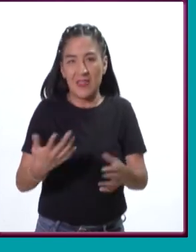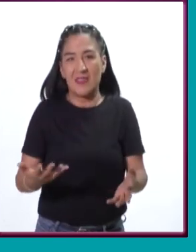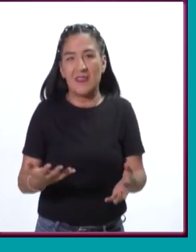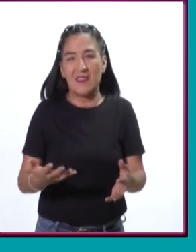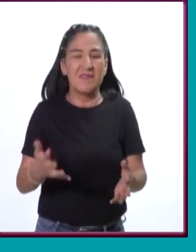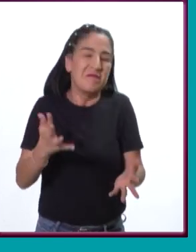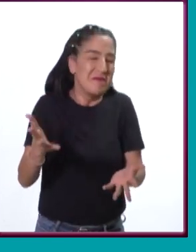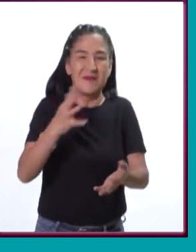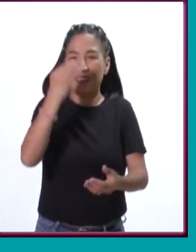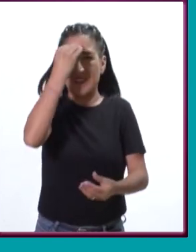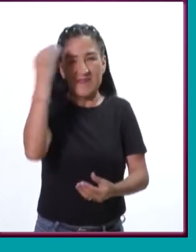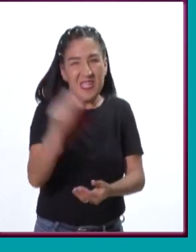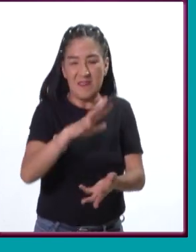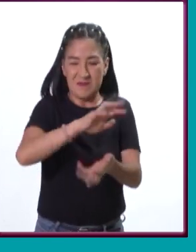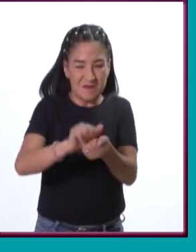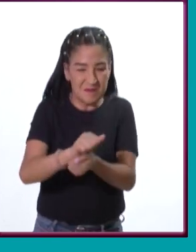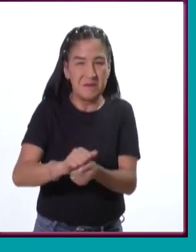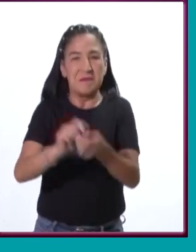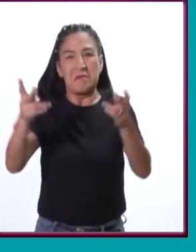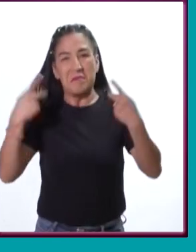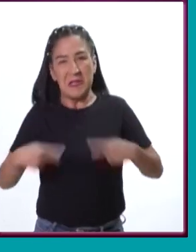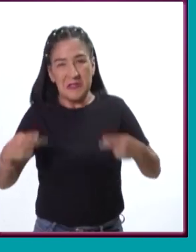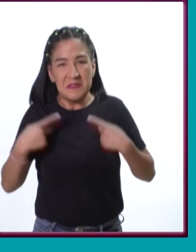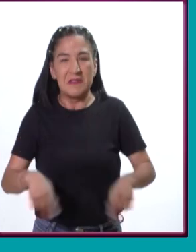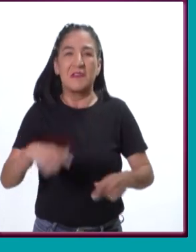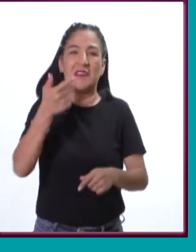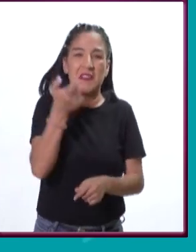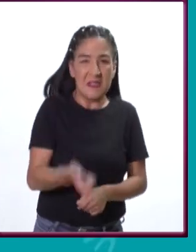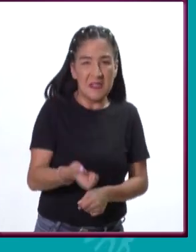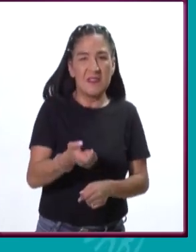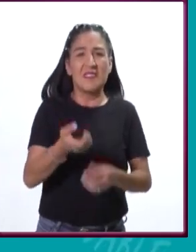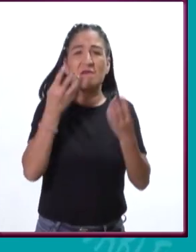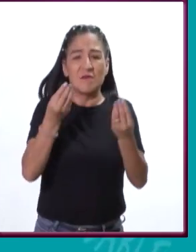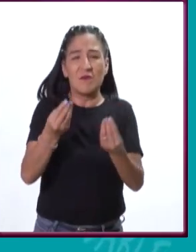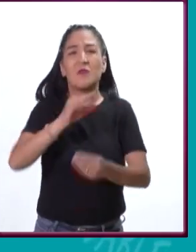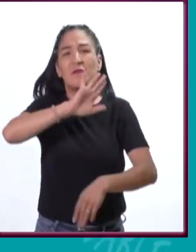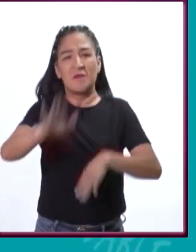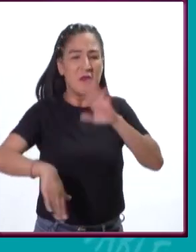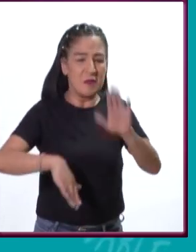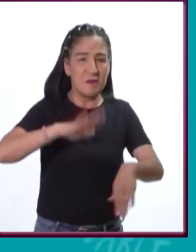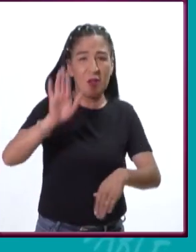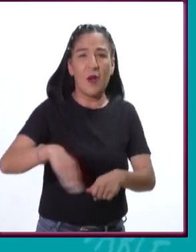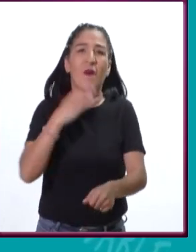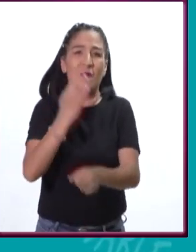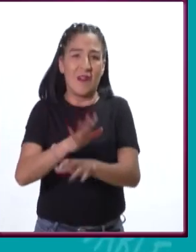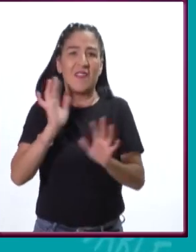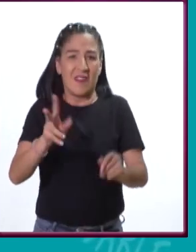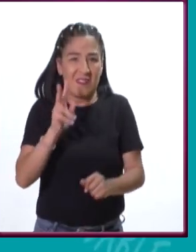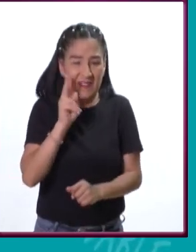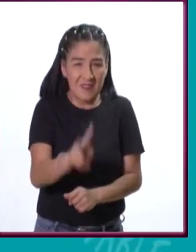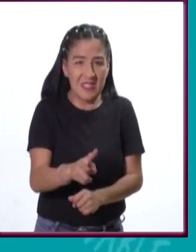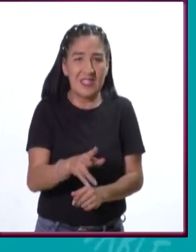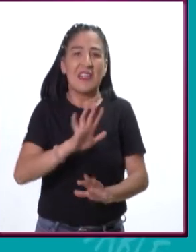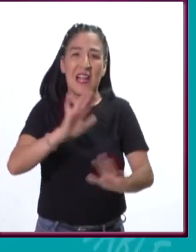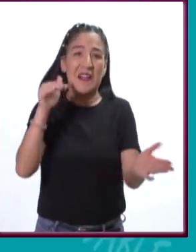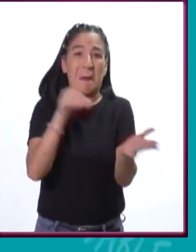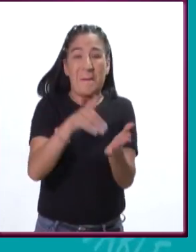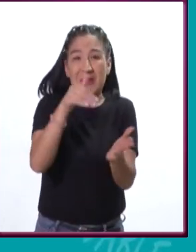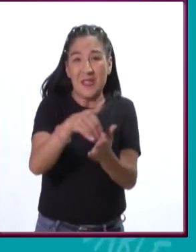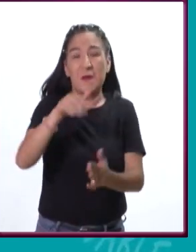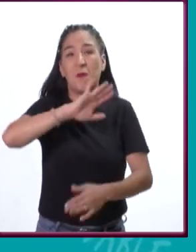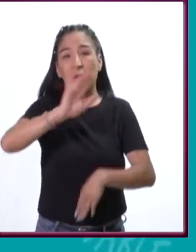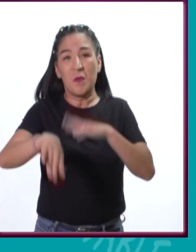epidemias que luego se contagian a la gente y tenemos los problemas que tenemos de